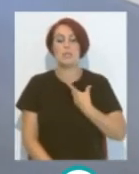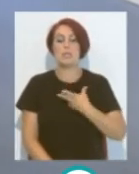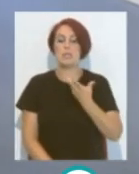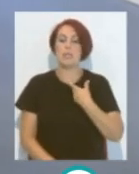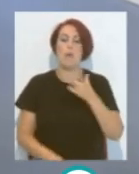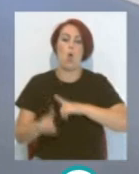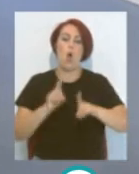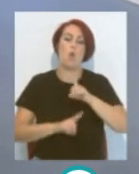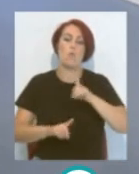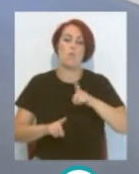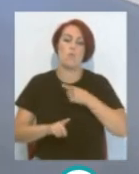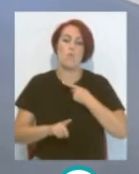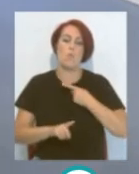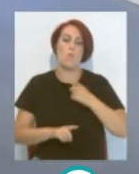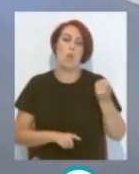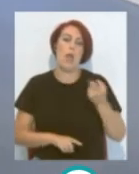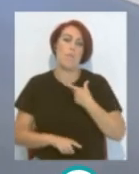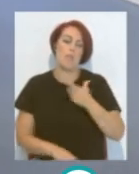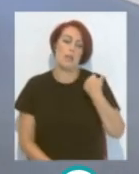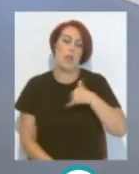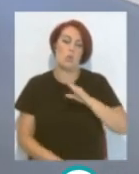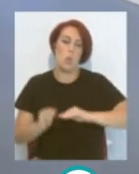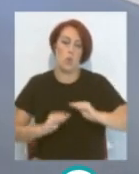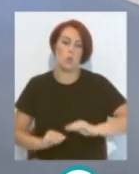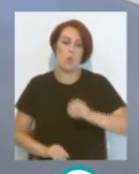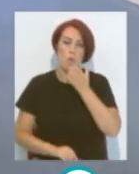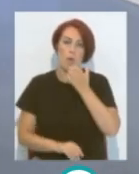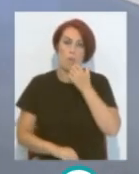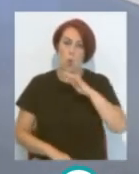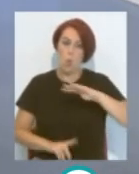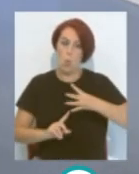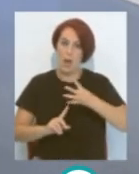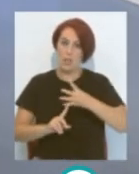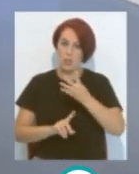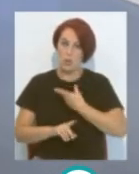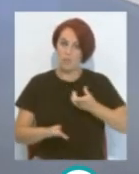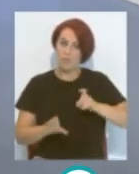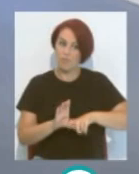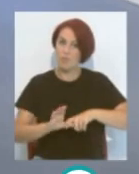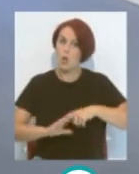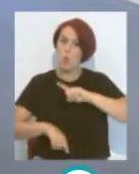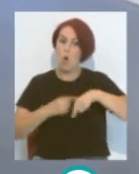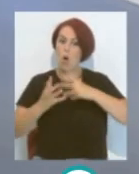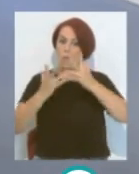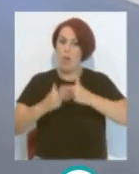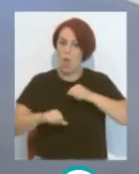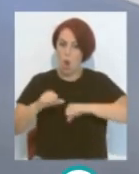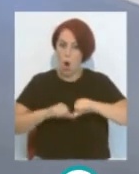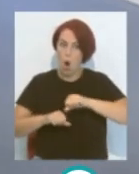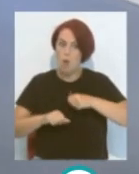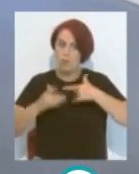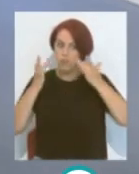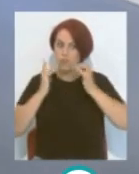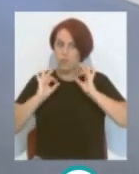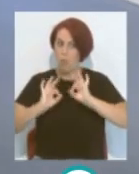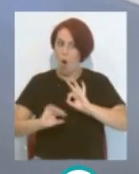entrar en playoff como cuarto clasificado cuando llegó Y después hacer un playoff inmaculado que le permitió al Cádiz Subir